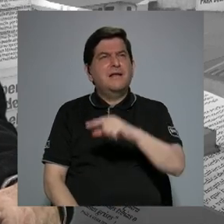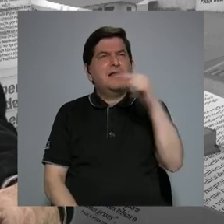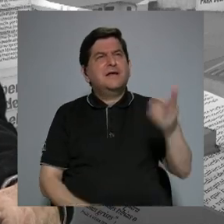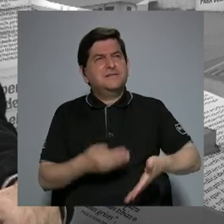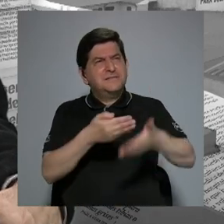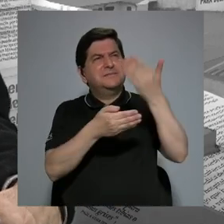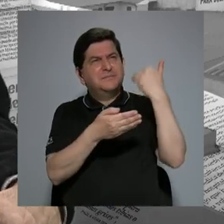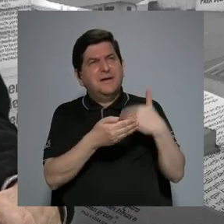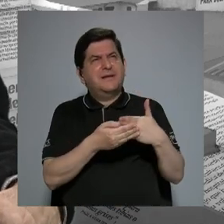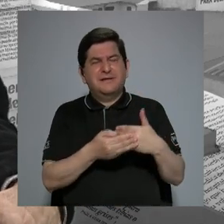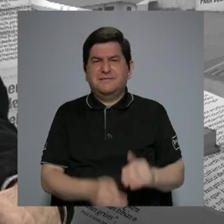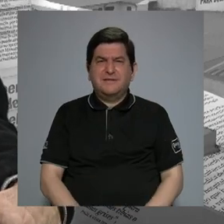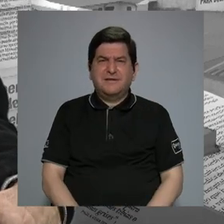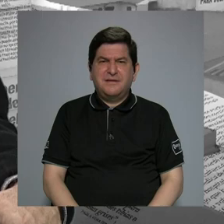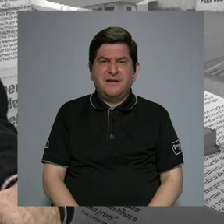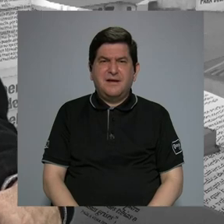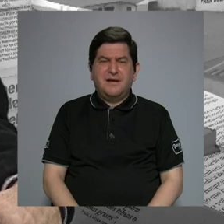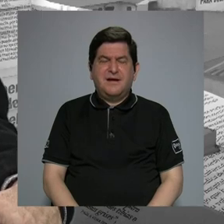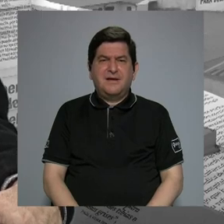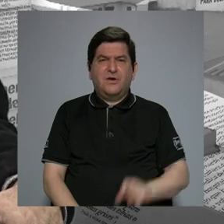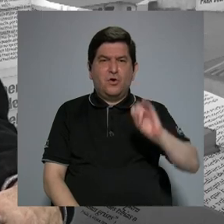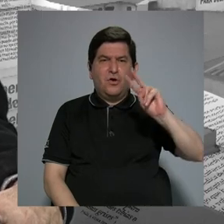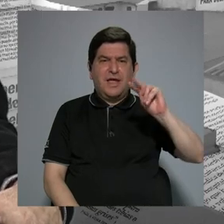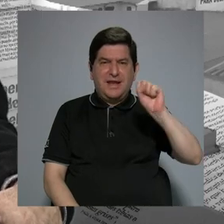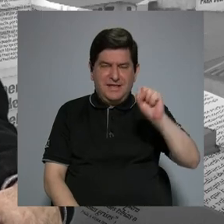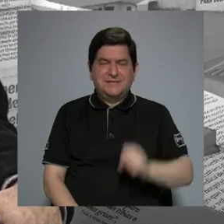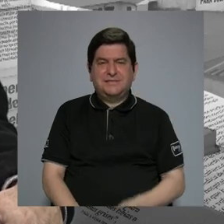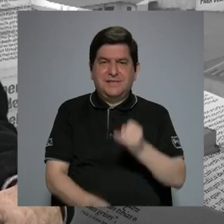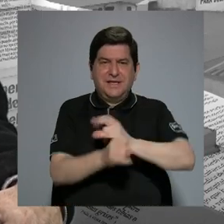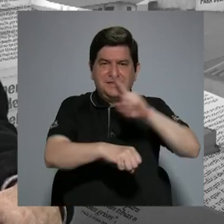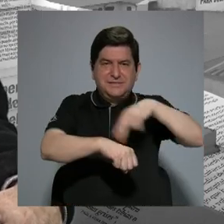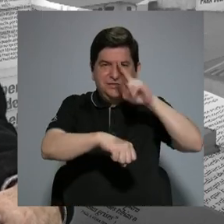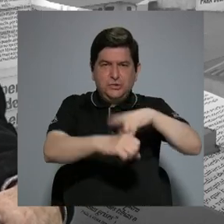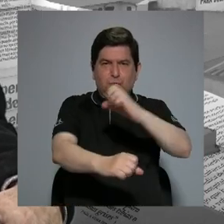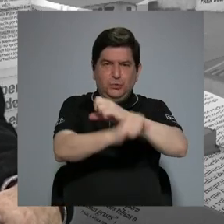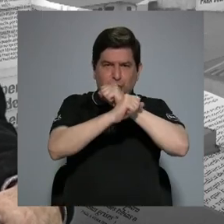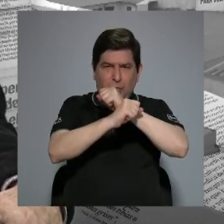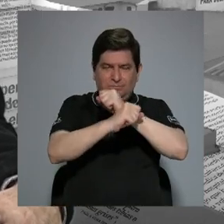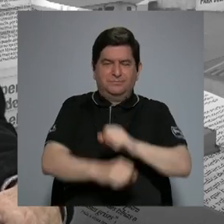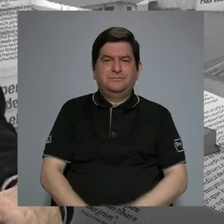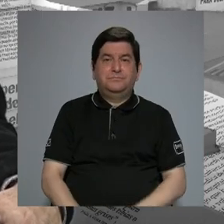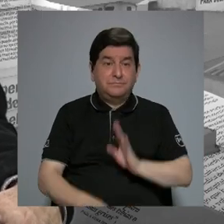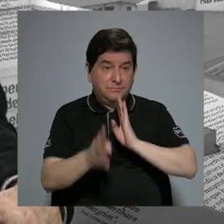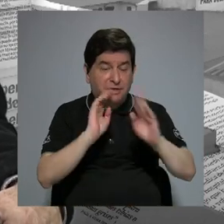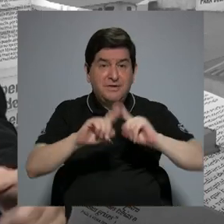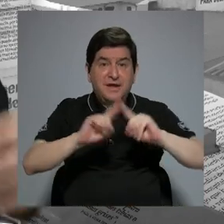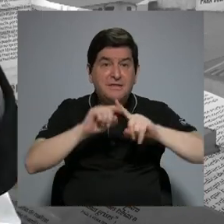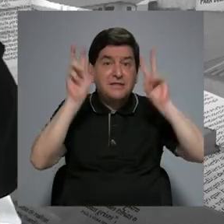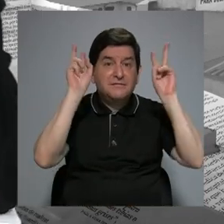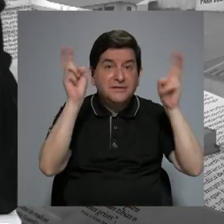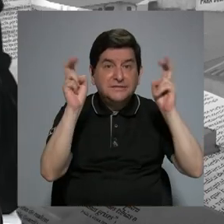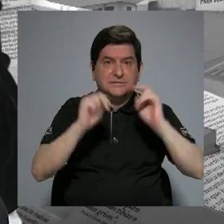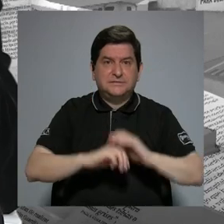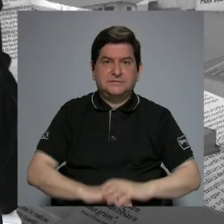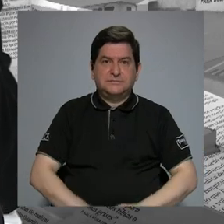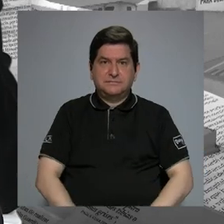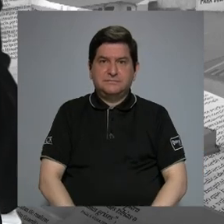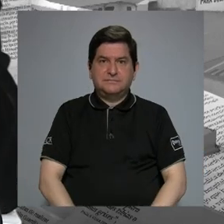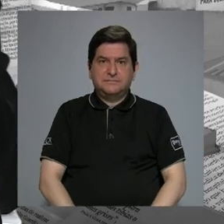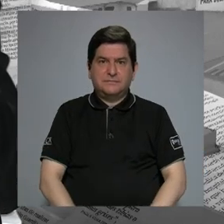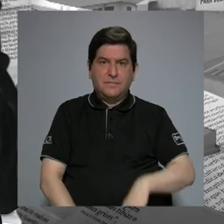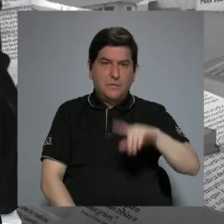la semana pasada, estábamos con el INSS, el Instituto Nacional de Seguros, conversando de diferentes temas, y